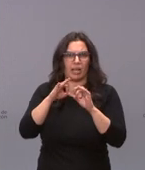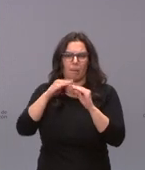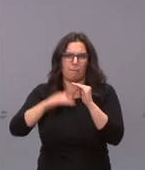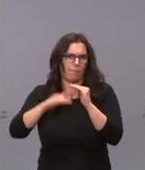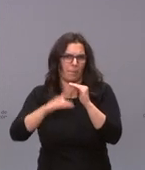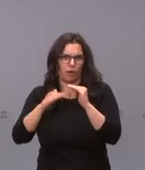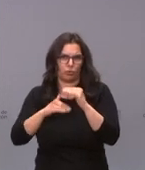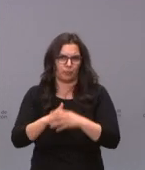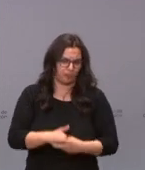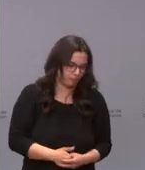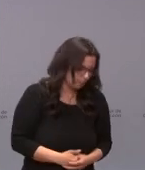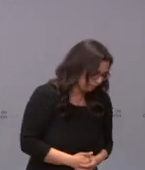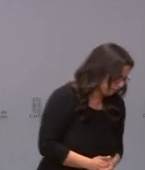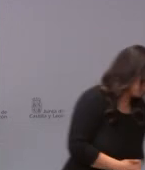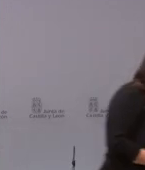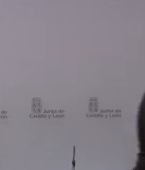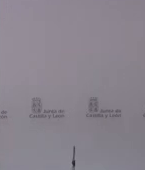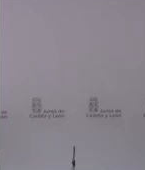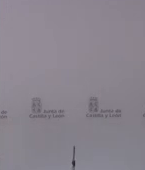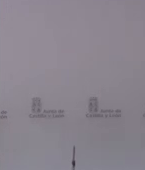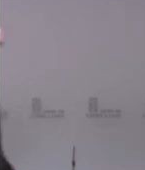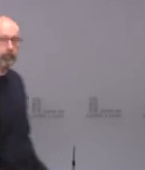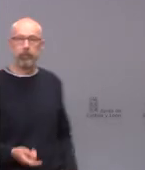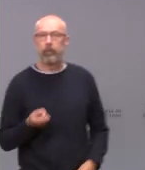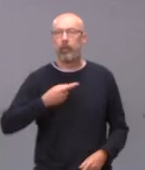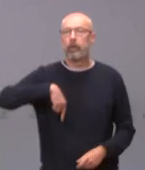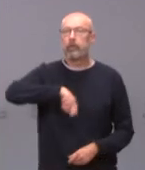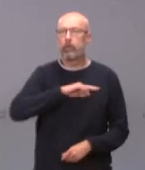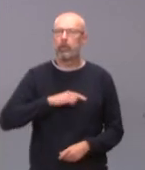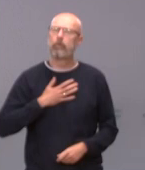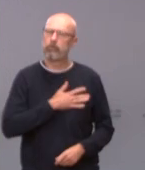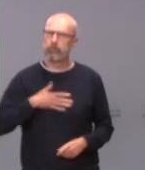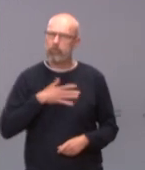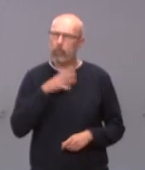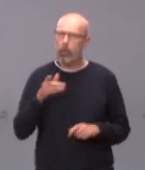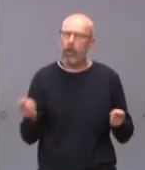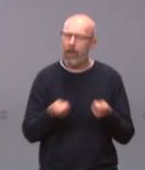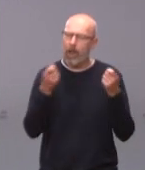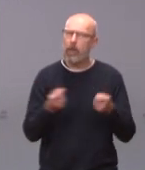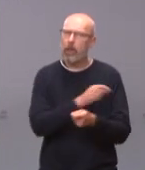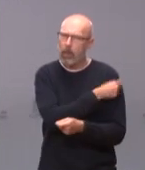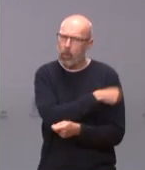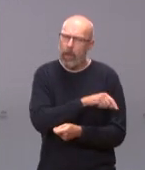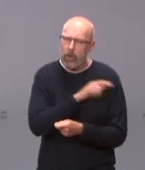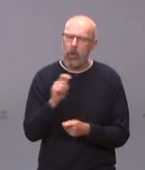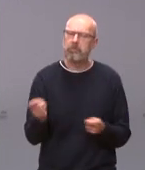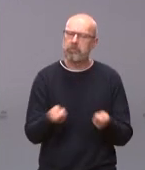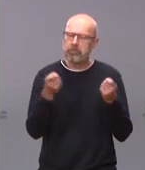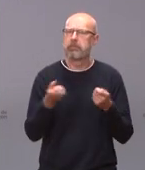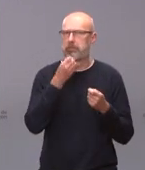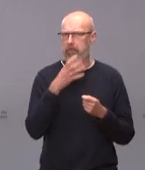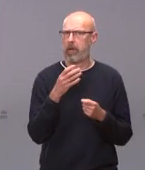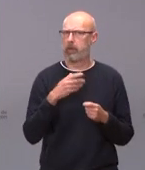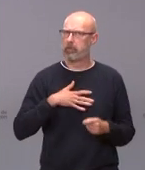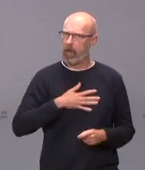bajos. Por tanto, estamos muy satisfechos de nuestra campaña de vacunación. Es decir, que hoy está vacunándose